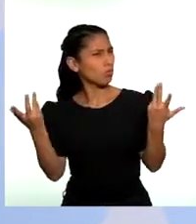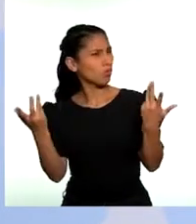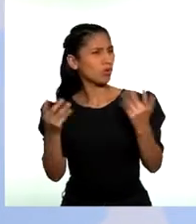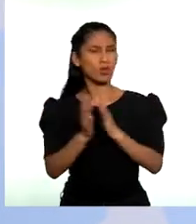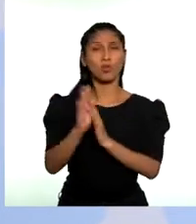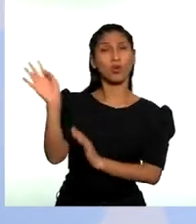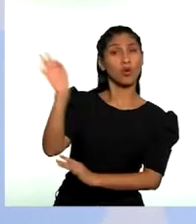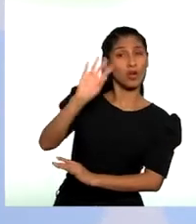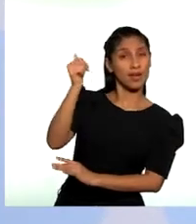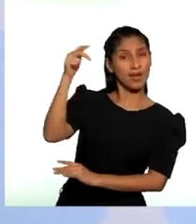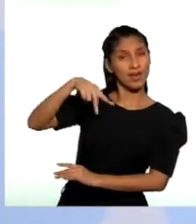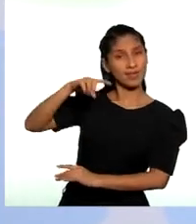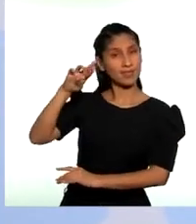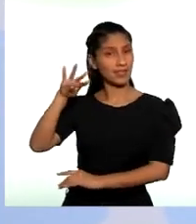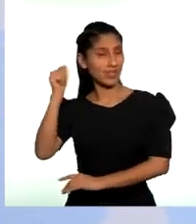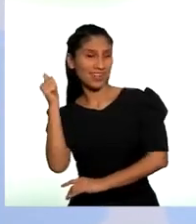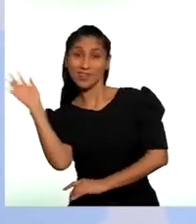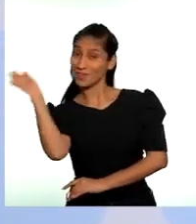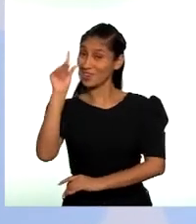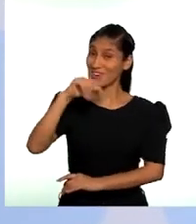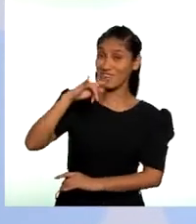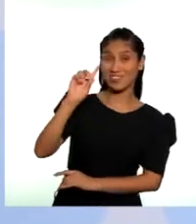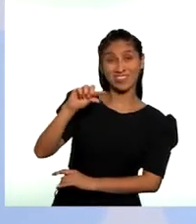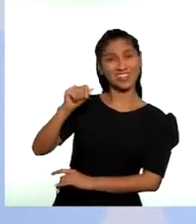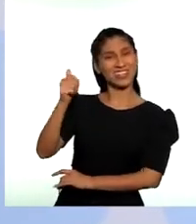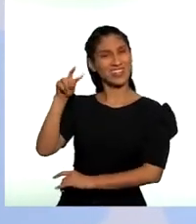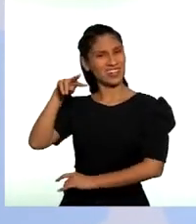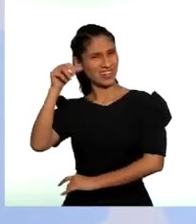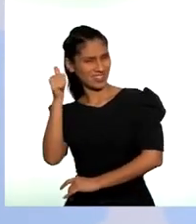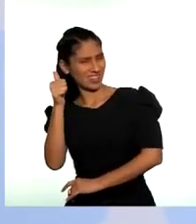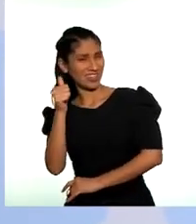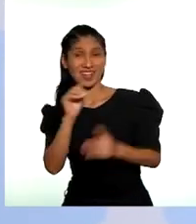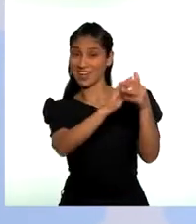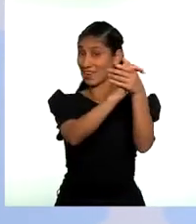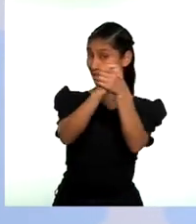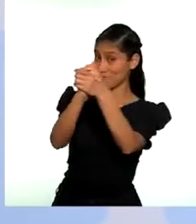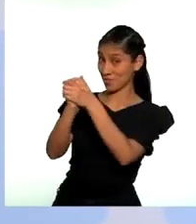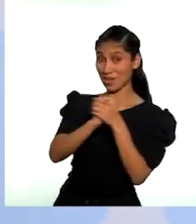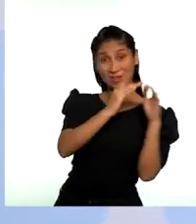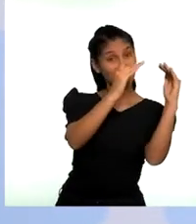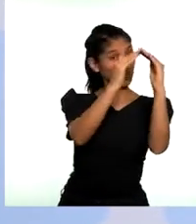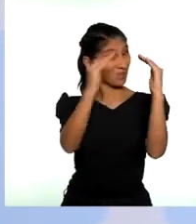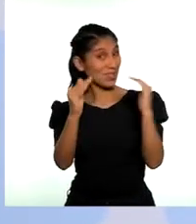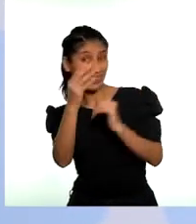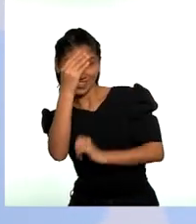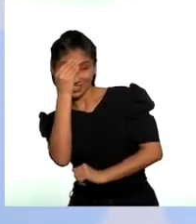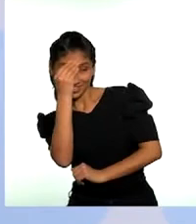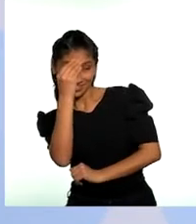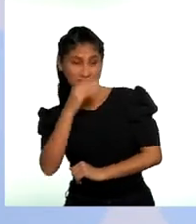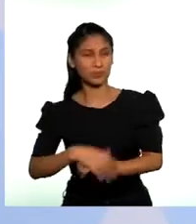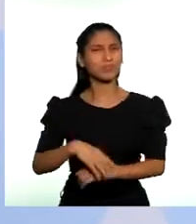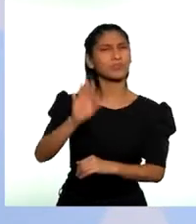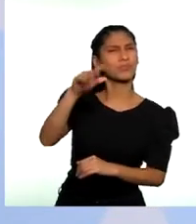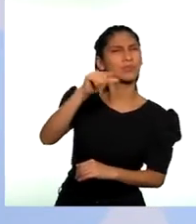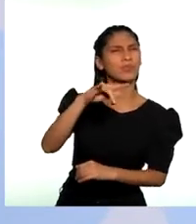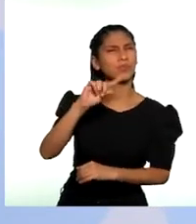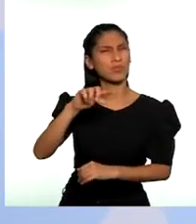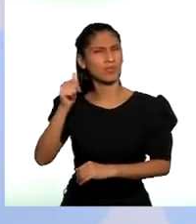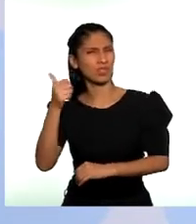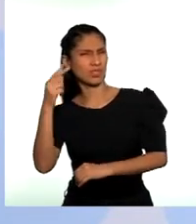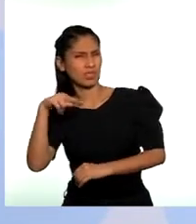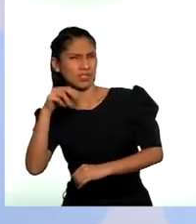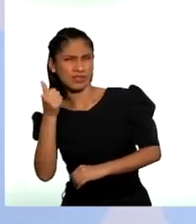Hola, Andrea. Hola, Gugliana. Amigas y amigos de Aprendo en Casa. Gugliana,